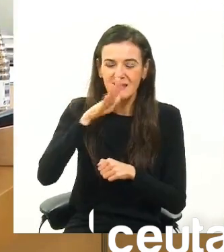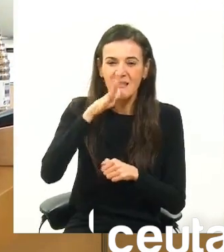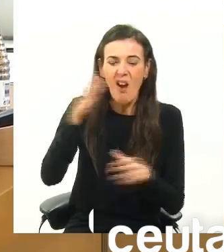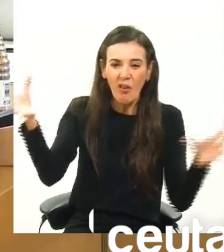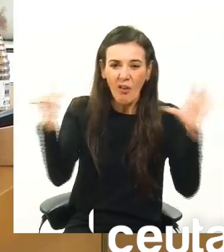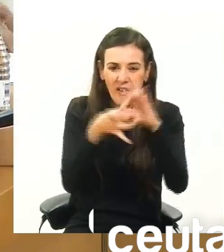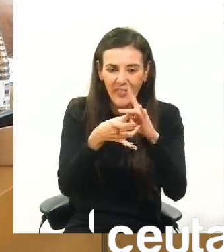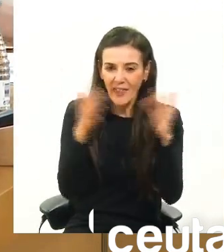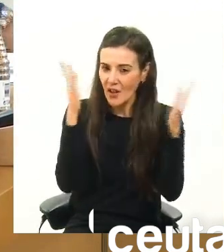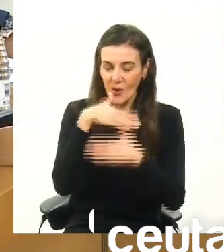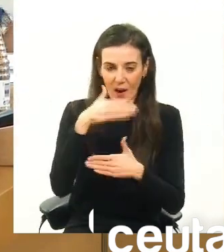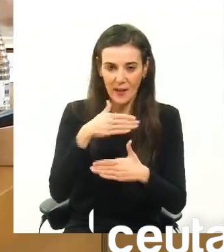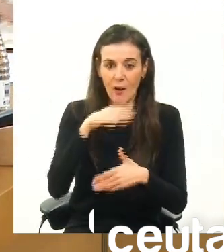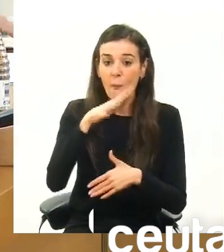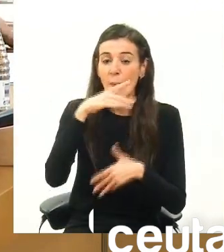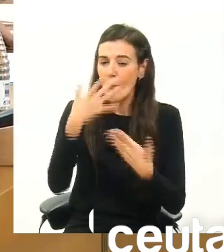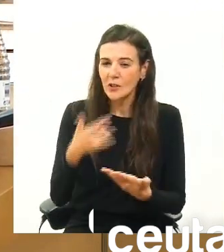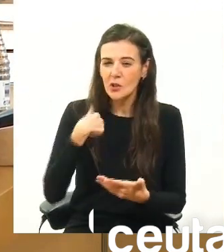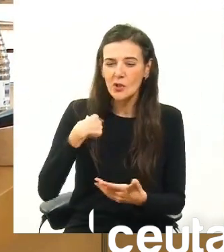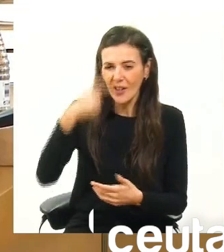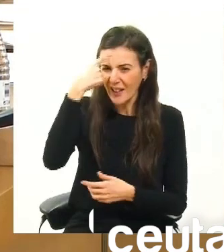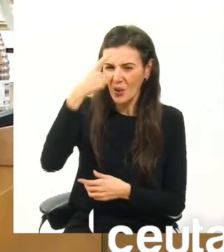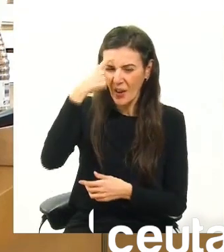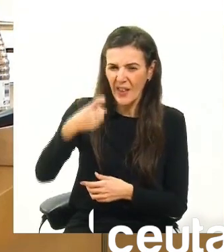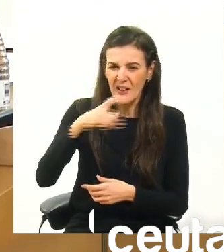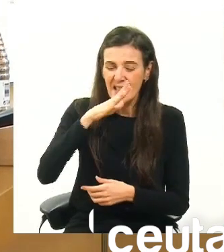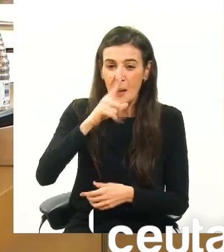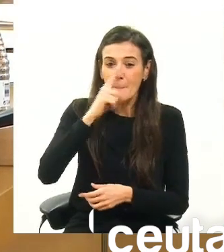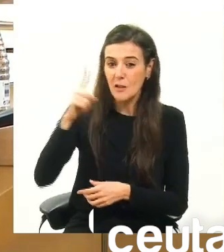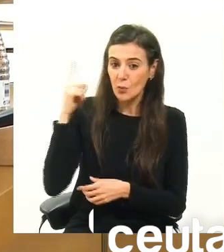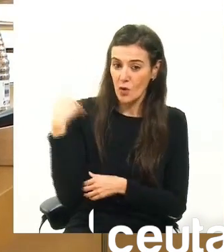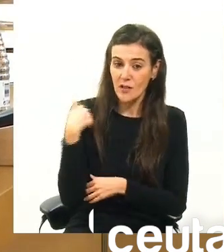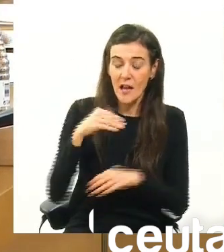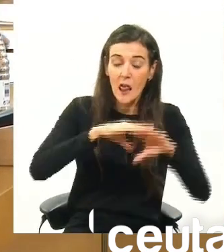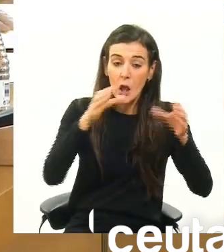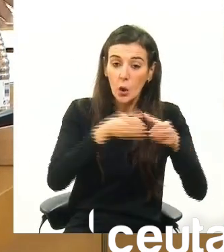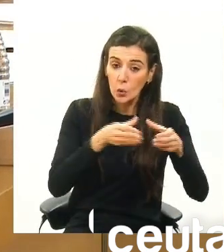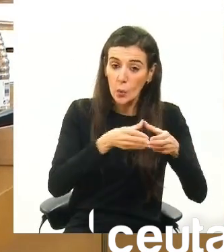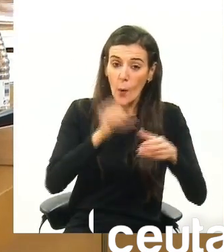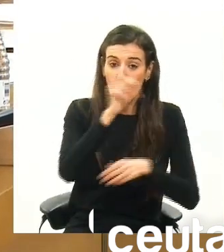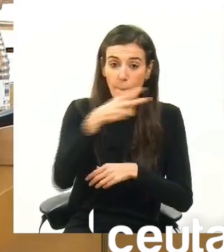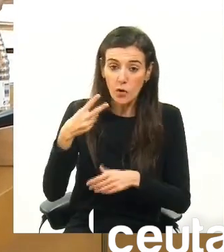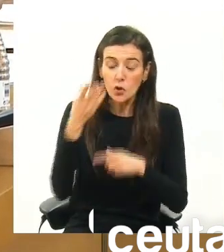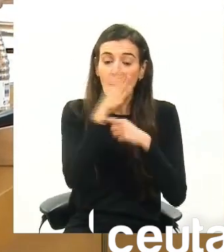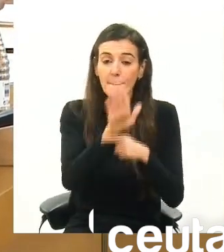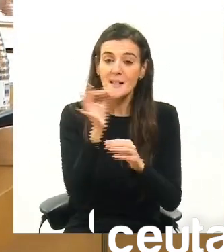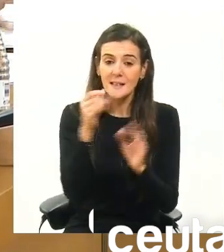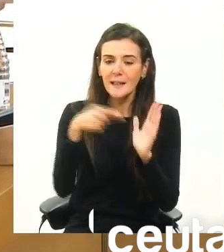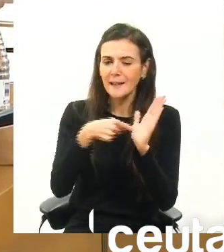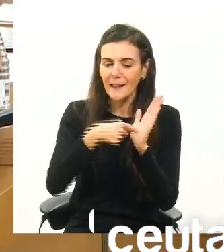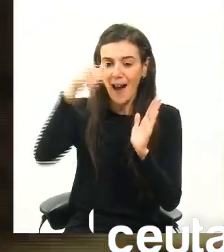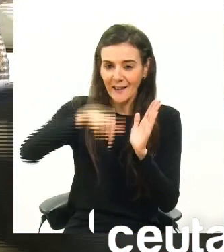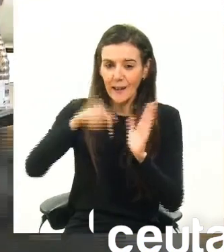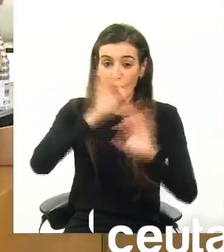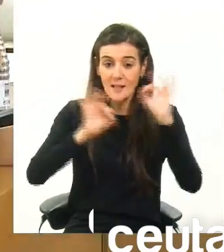coherencia su política. Porque tengo que recordar que hace ya más de un año este grupo parlamentario, Vox, presentó en esta Asamblea